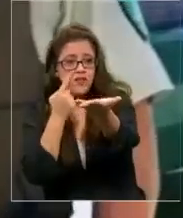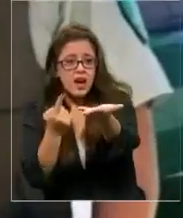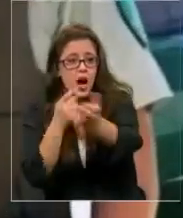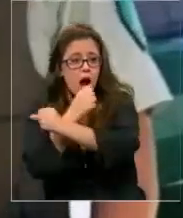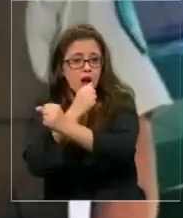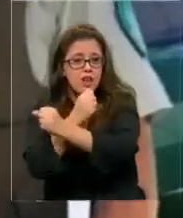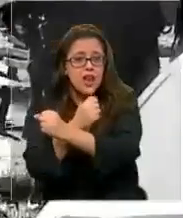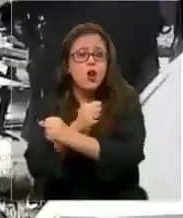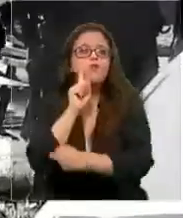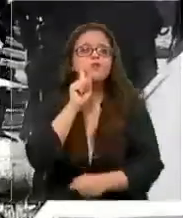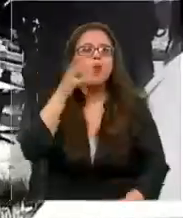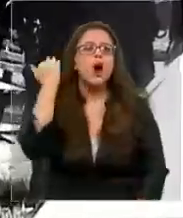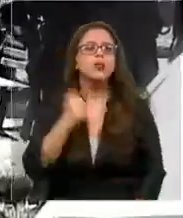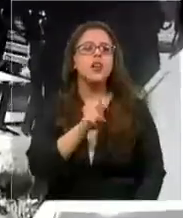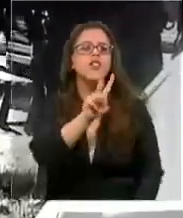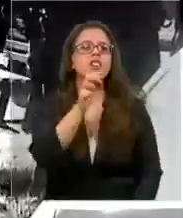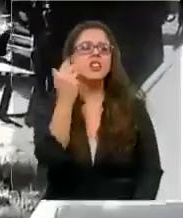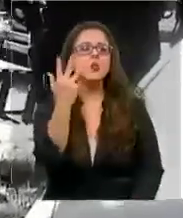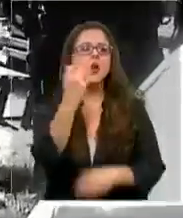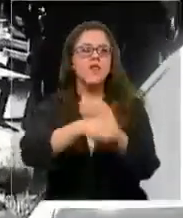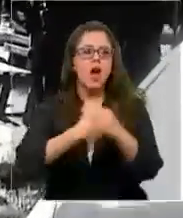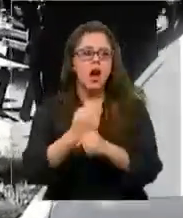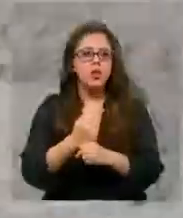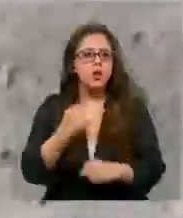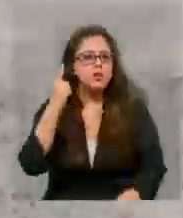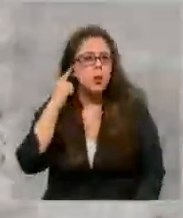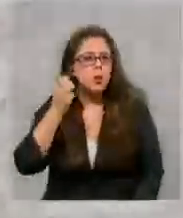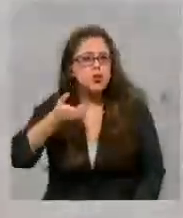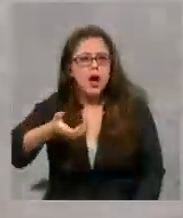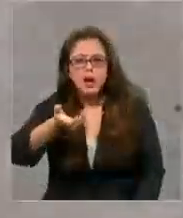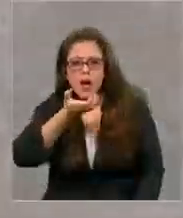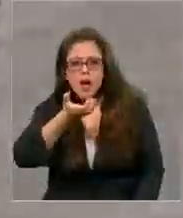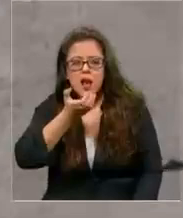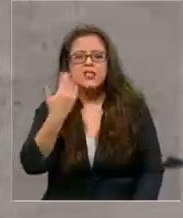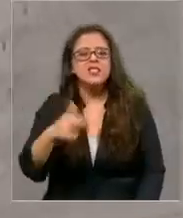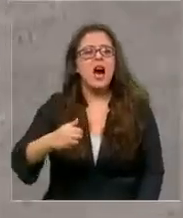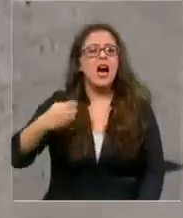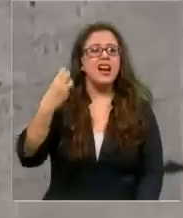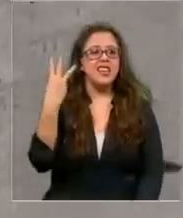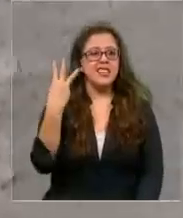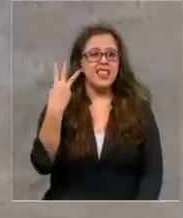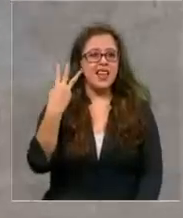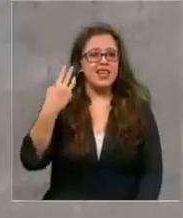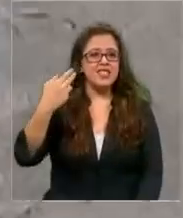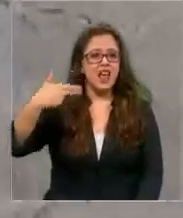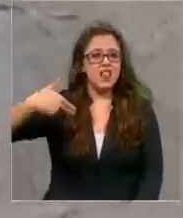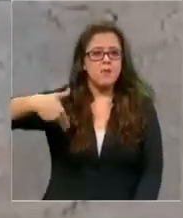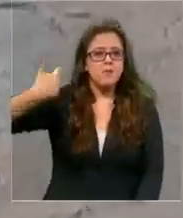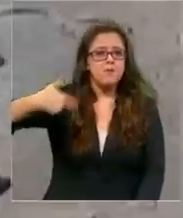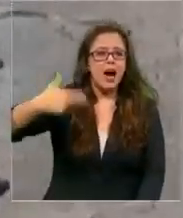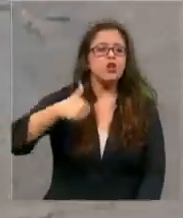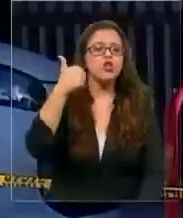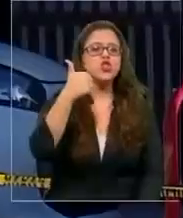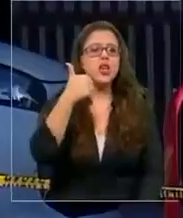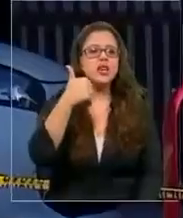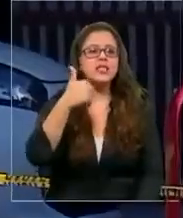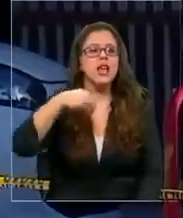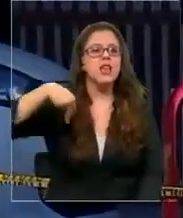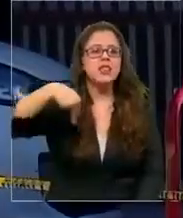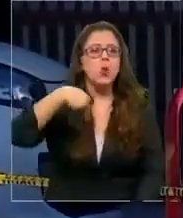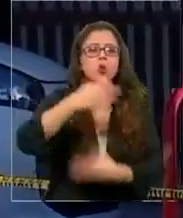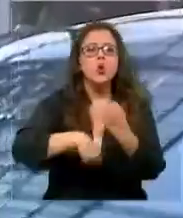mantiene el tanto valiente con capa? Cinco, en la cabeza cinco. Recibió tres disparos el 6 de junio del 2018,